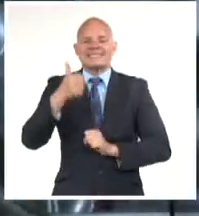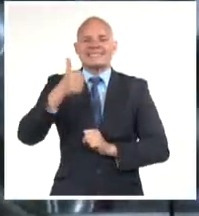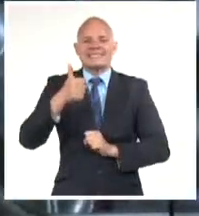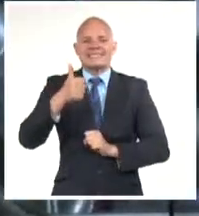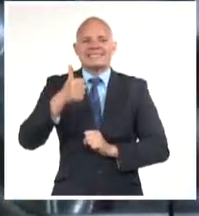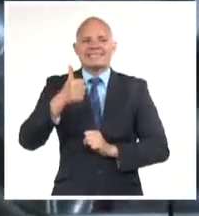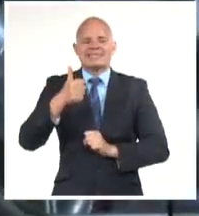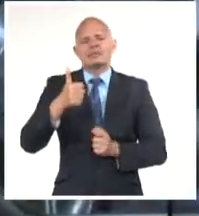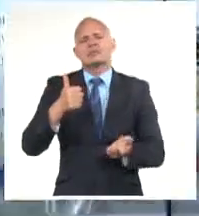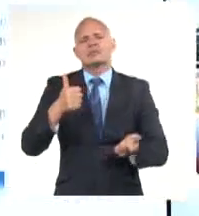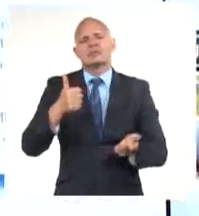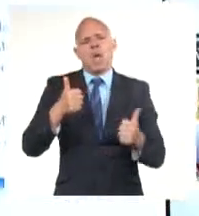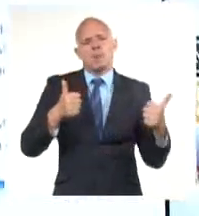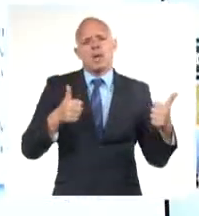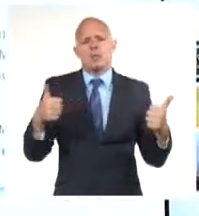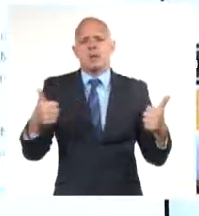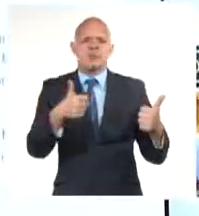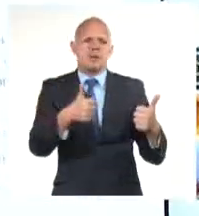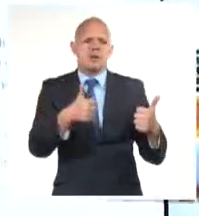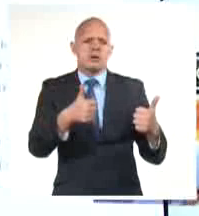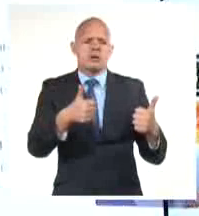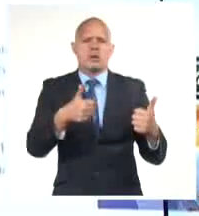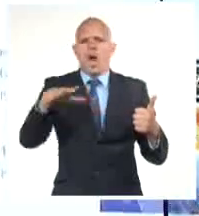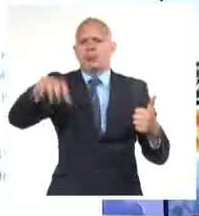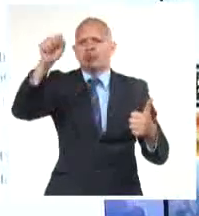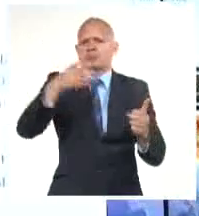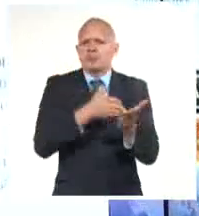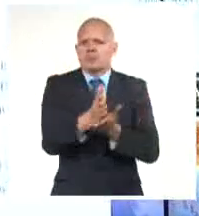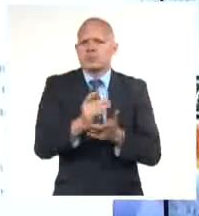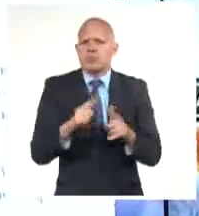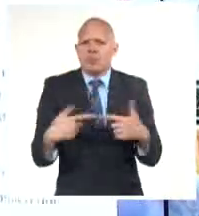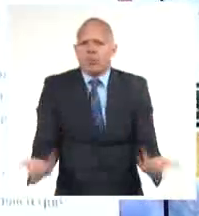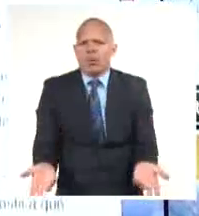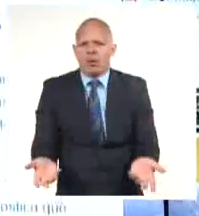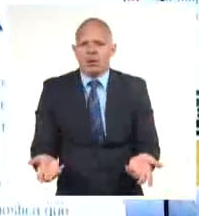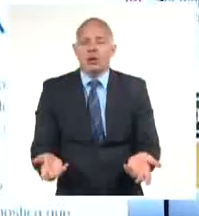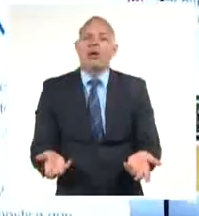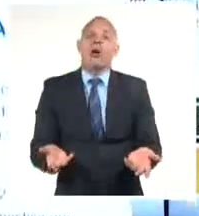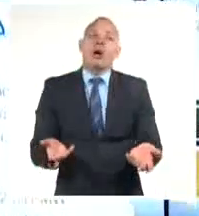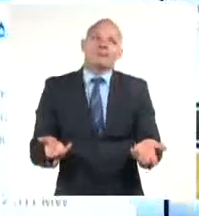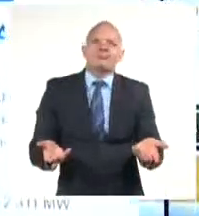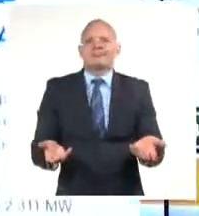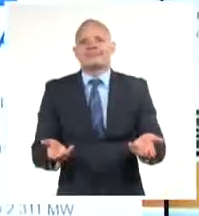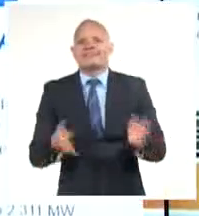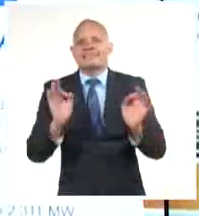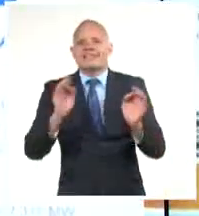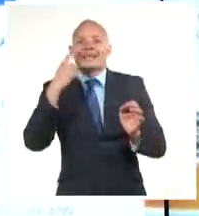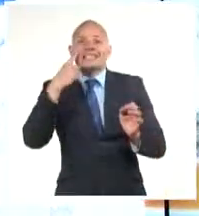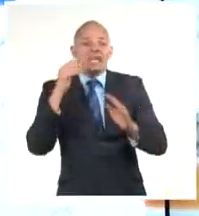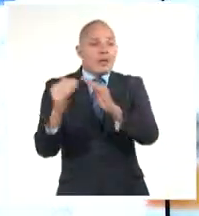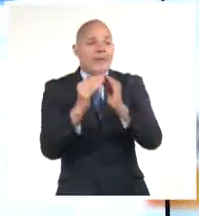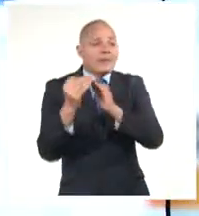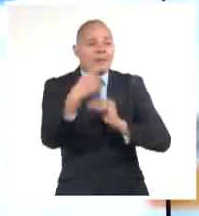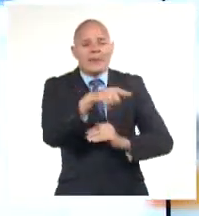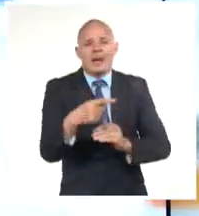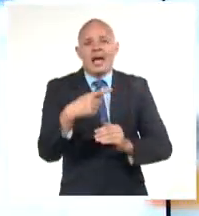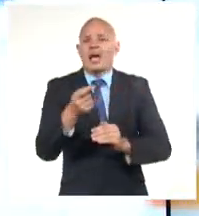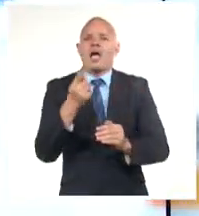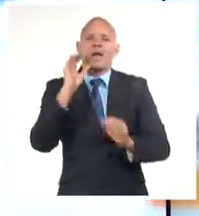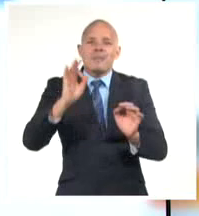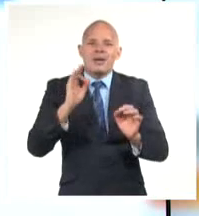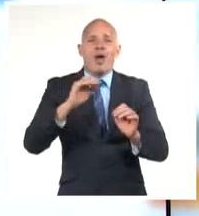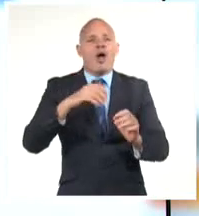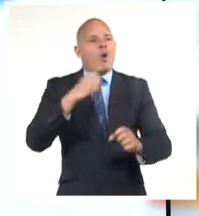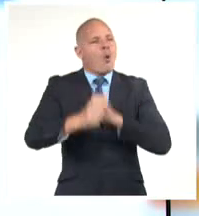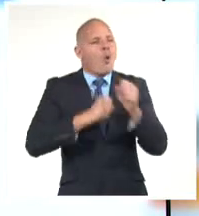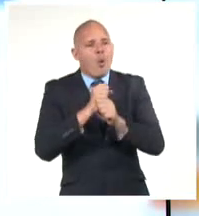apagones? Bueno, entre otras razones, porque el asunto es bien complejo. La demanda supera la disponibilidad. Las reservas son casi